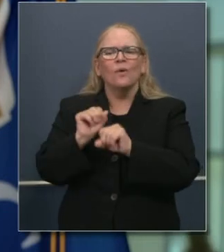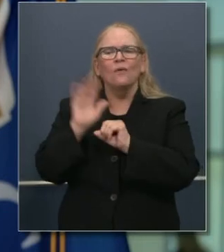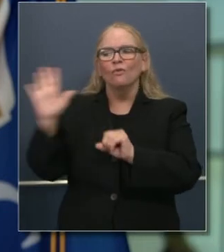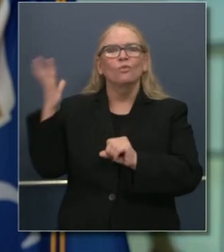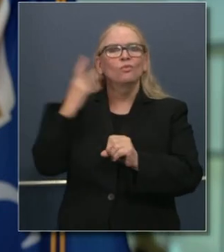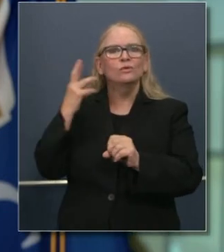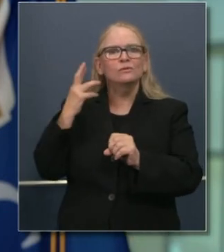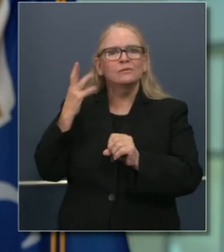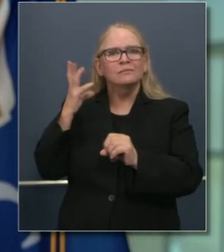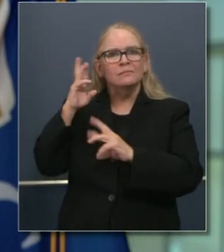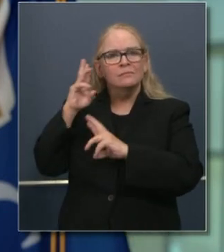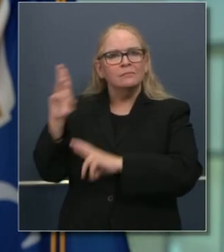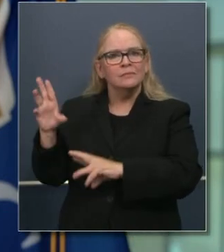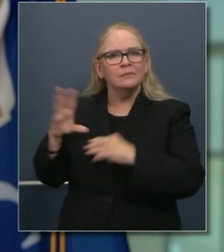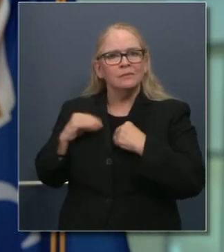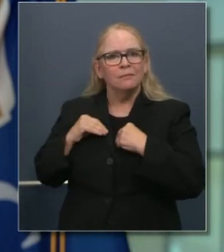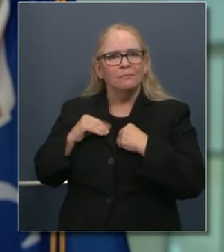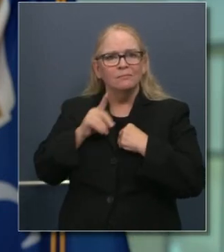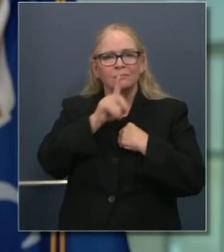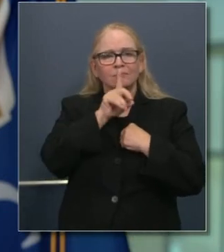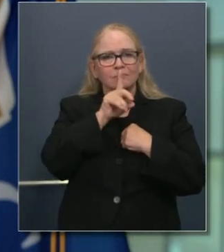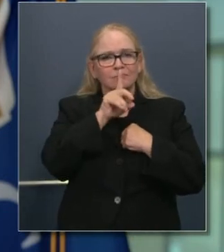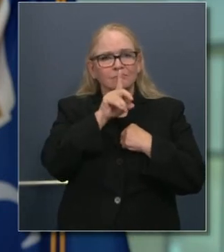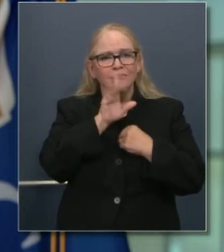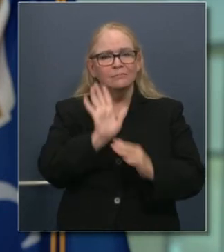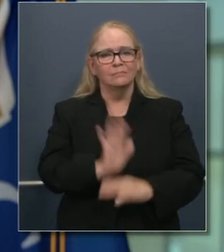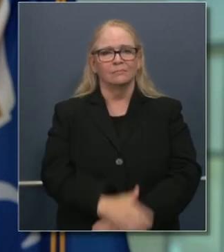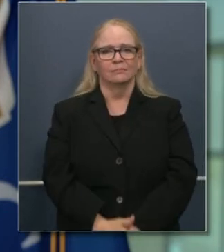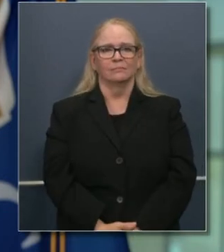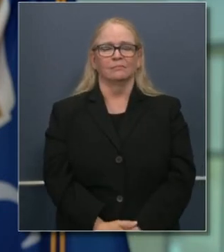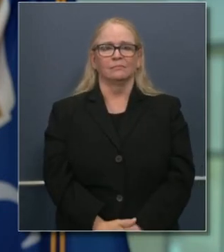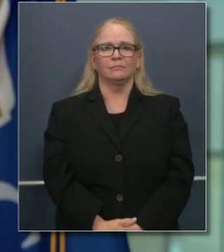apropiada. Y por eso acepté la renuncia de la señora.